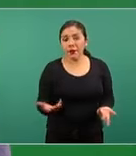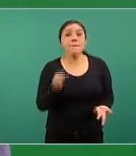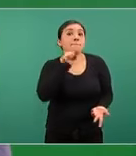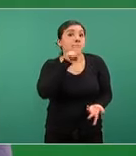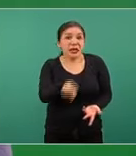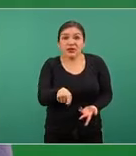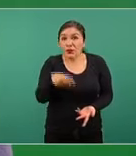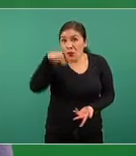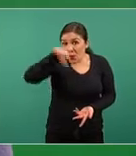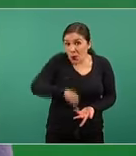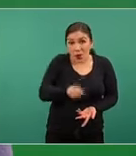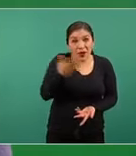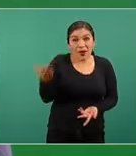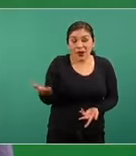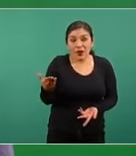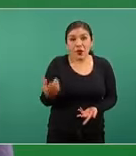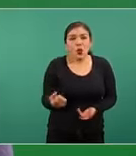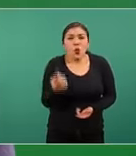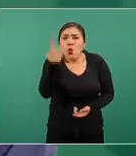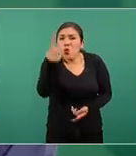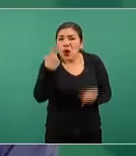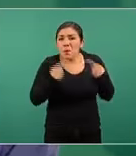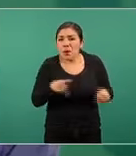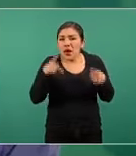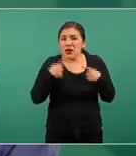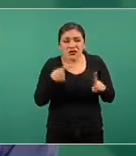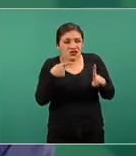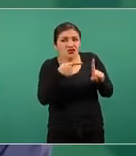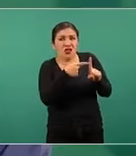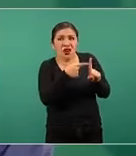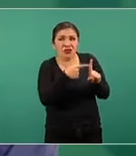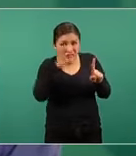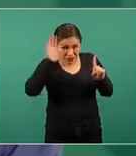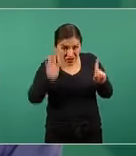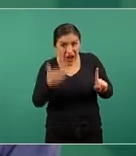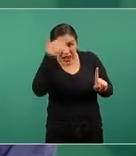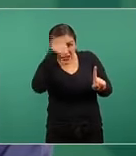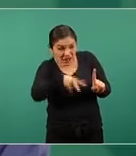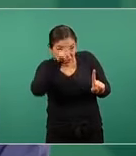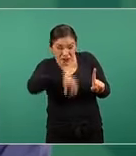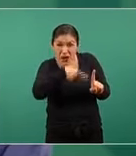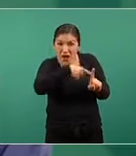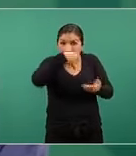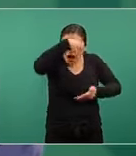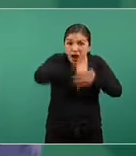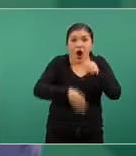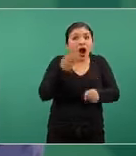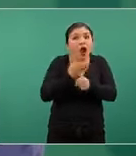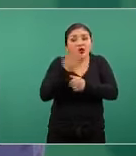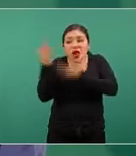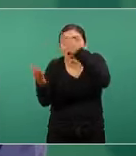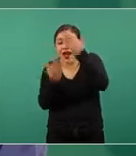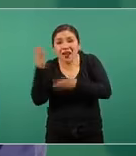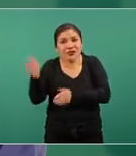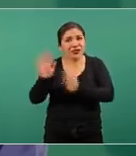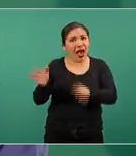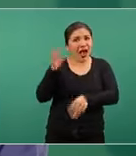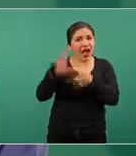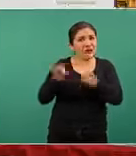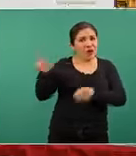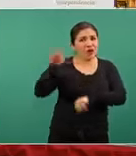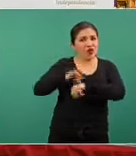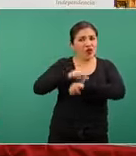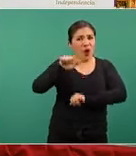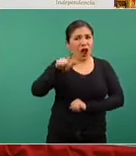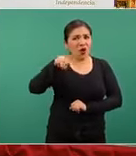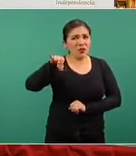mismo aquí por un caso concreto que además ni siquiera está dictaminado que está en estudio como lo acaba de explicar el doctor Alomía